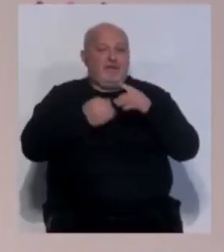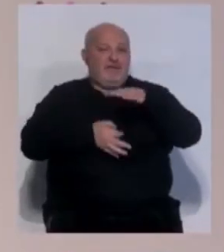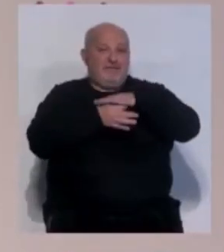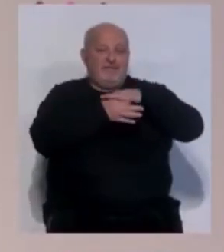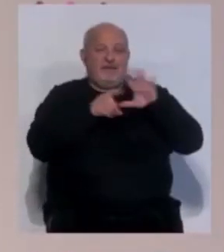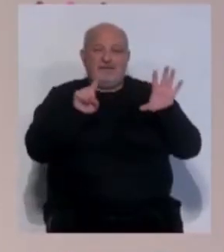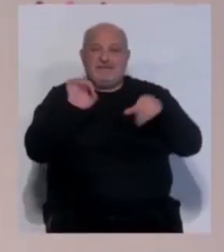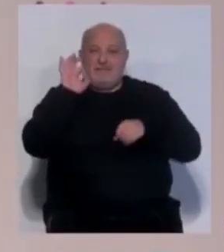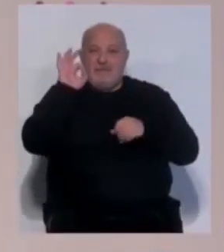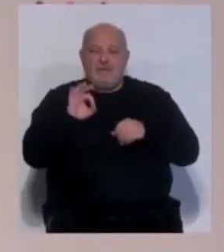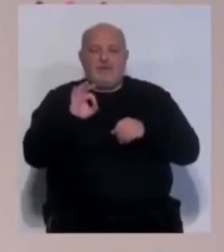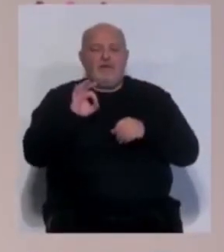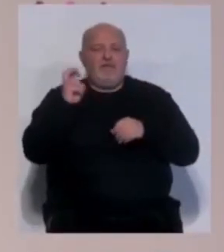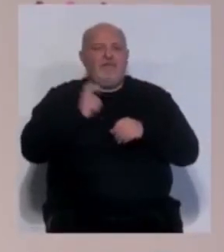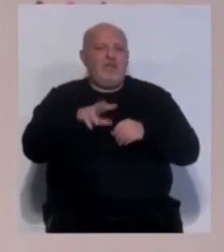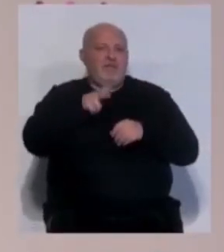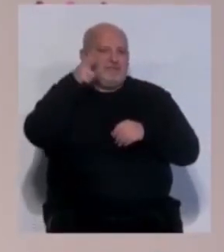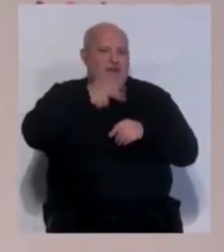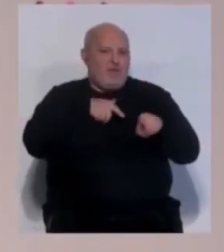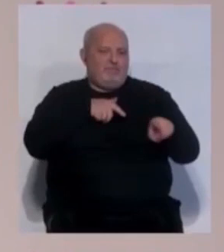diría que en torno a 60, se producen en el salón.